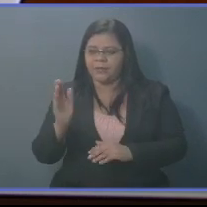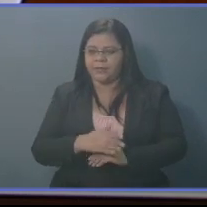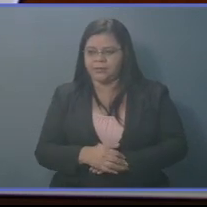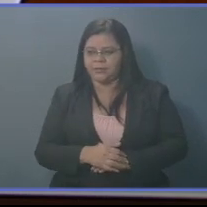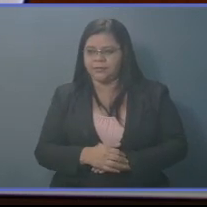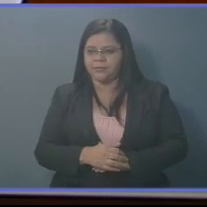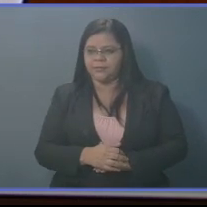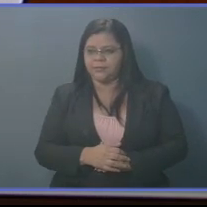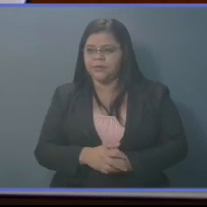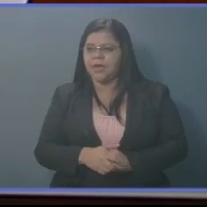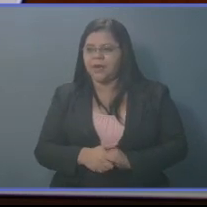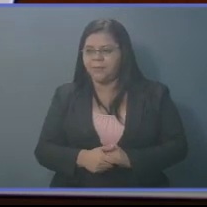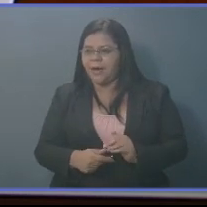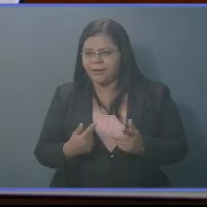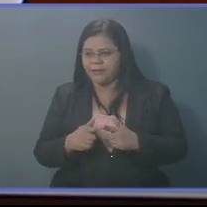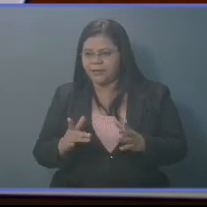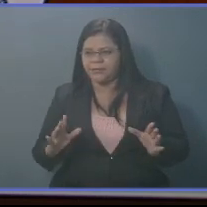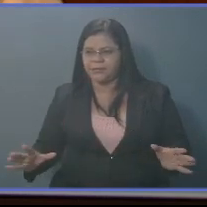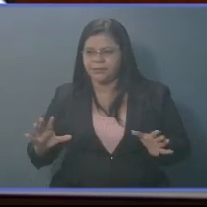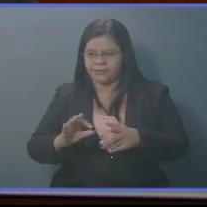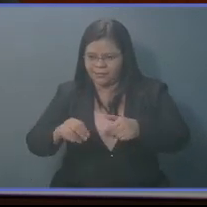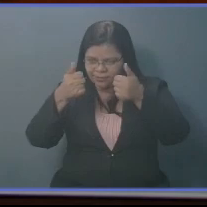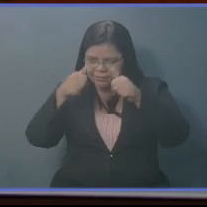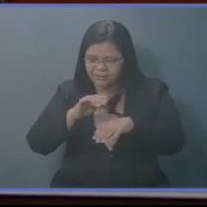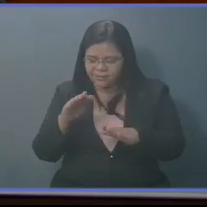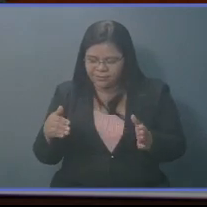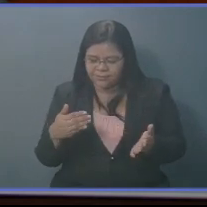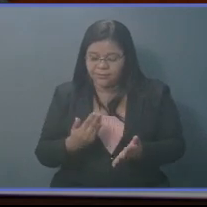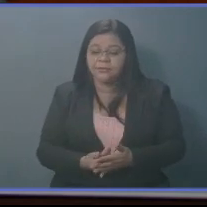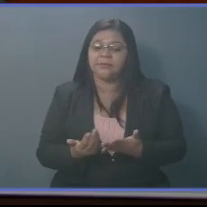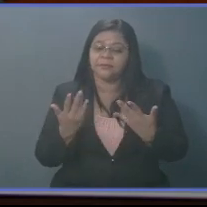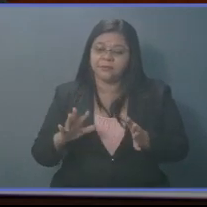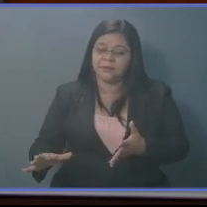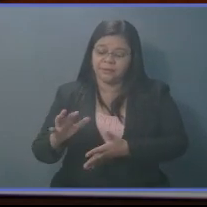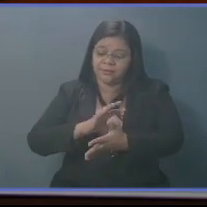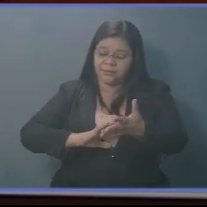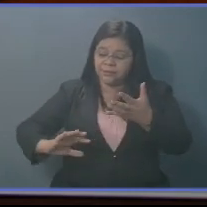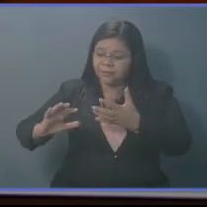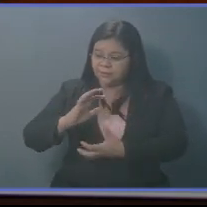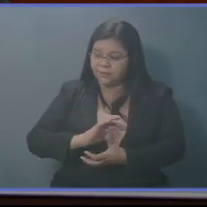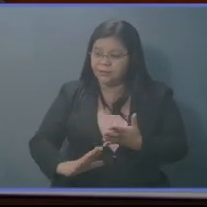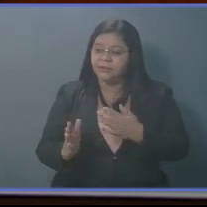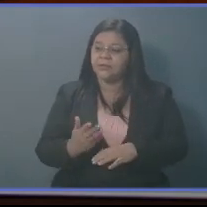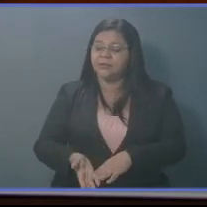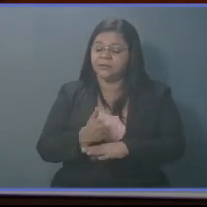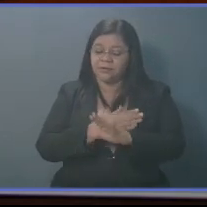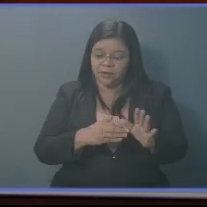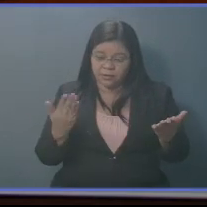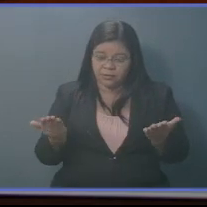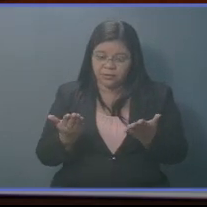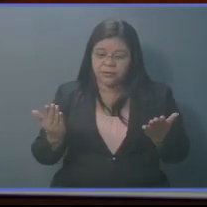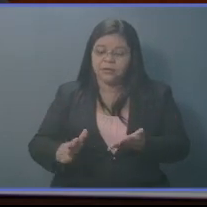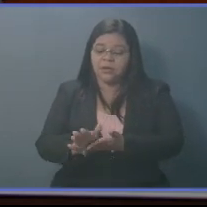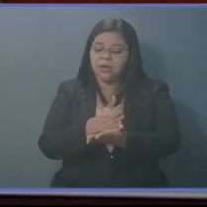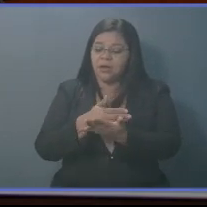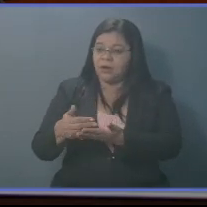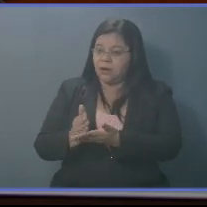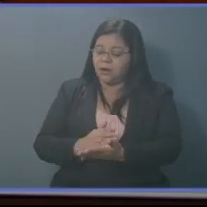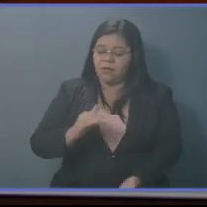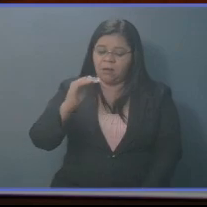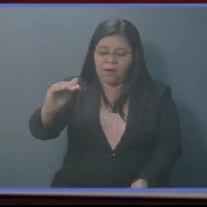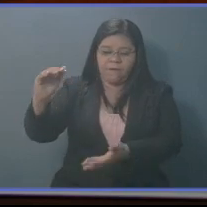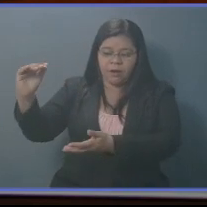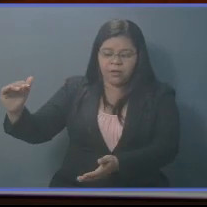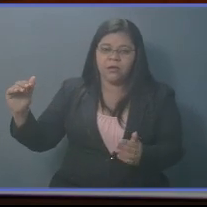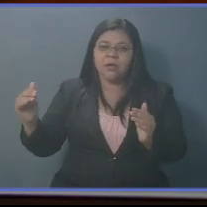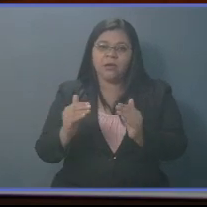usted es el principal promotor de ese desorden, igual que lo ha hecho con la repartición de paquetes, igual que